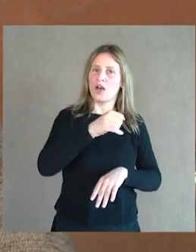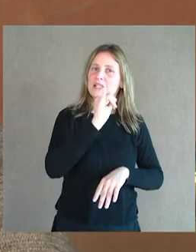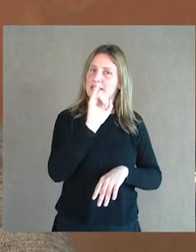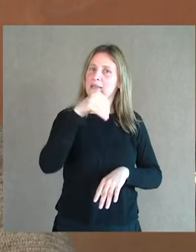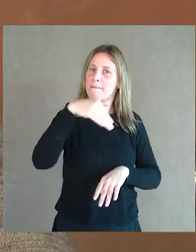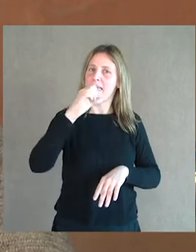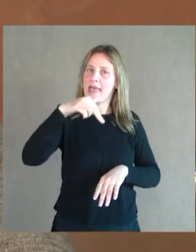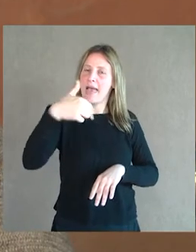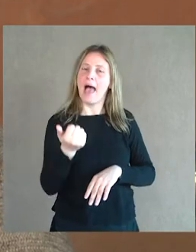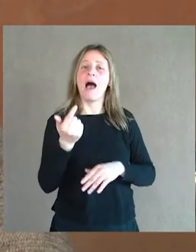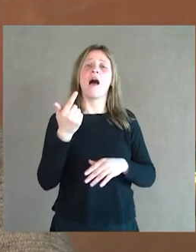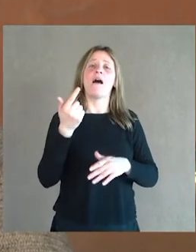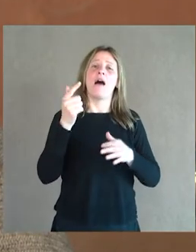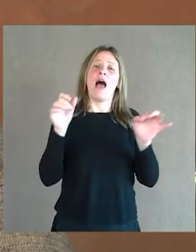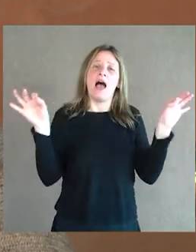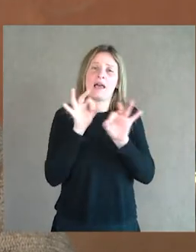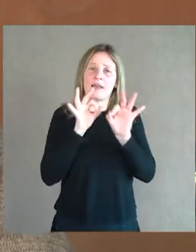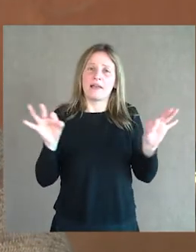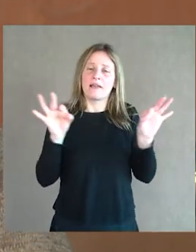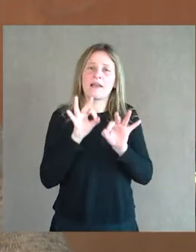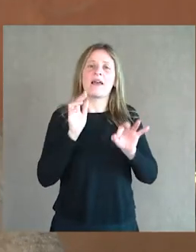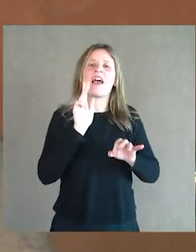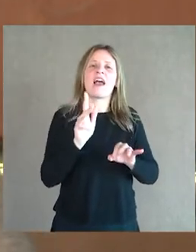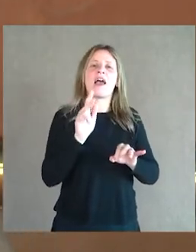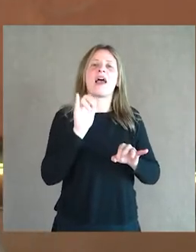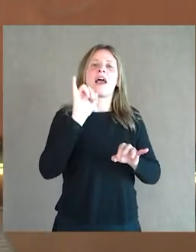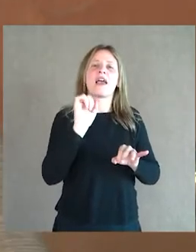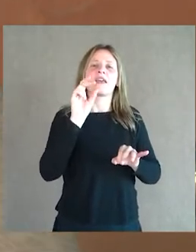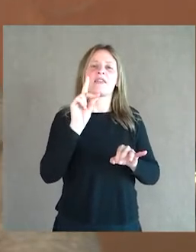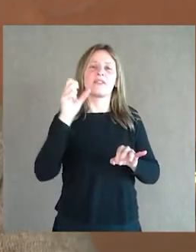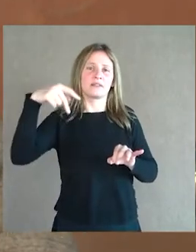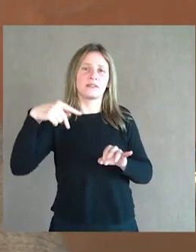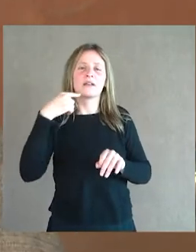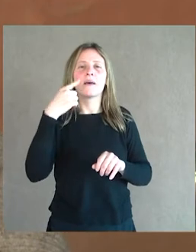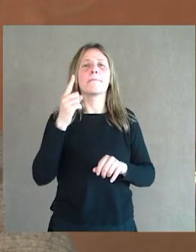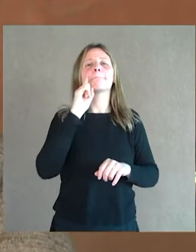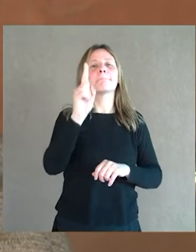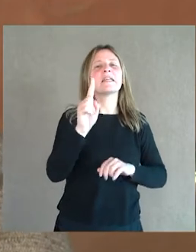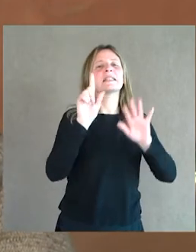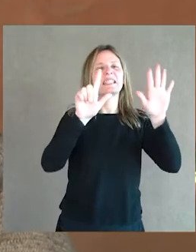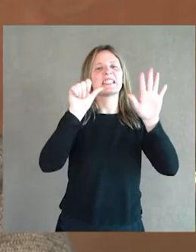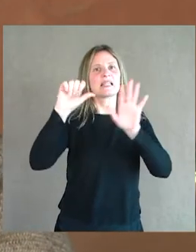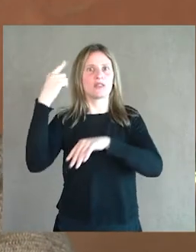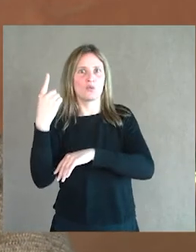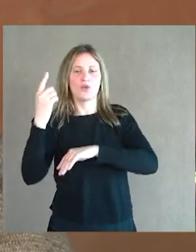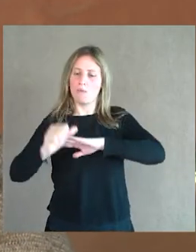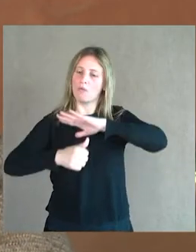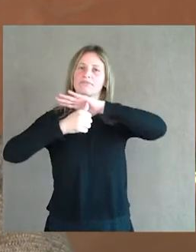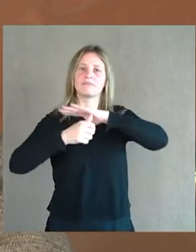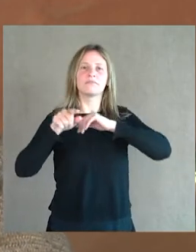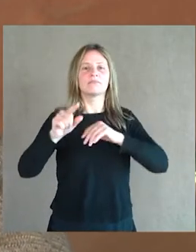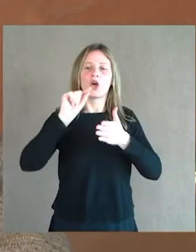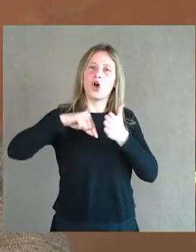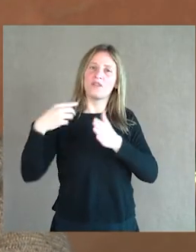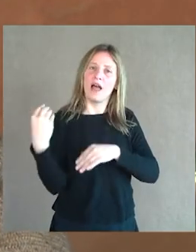realmente el padre de la sinfonía. Él, en 1761, es contratado por la